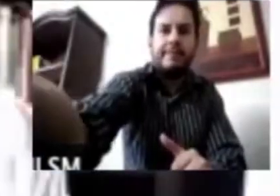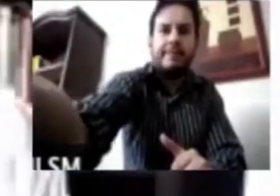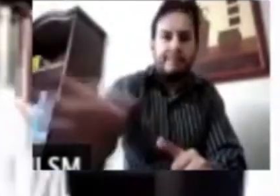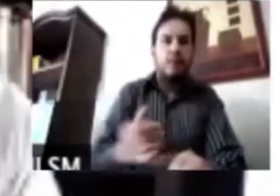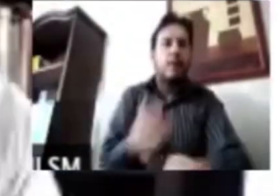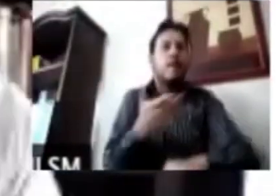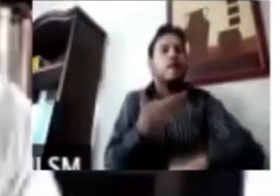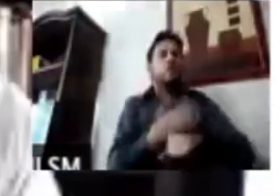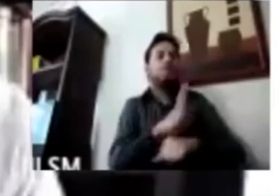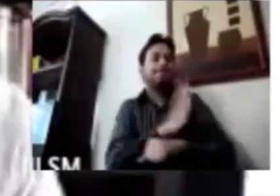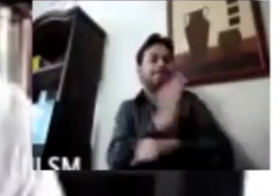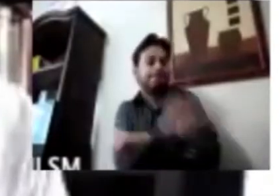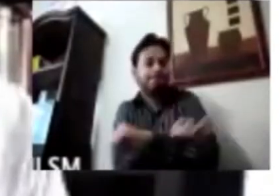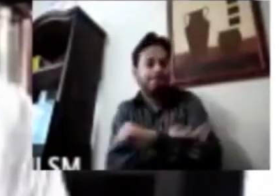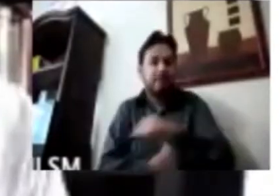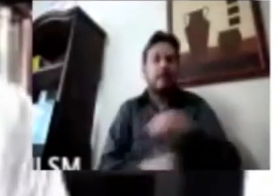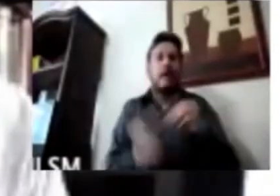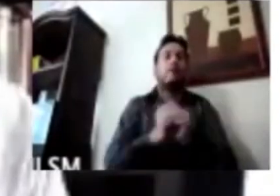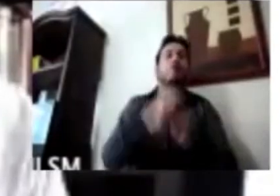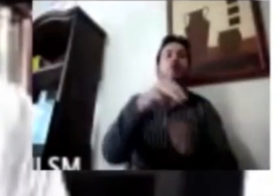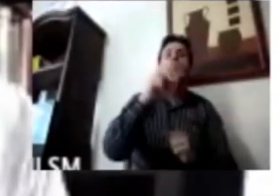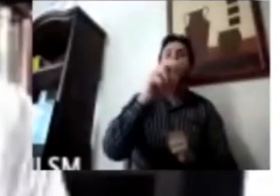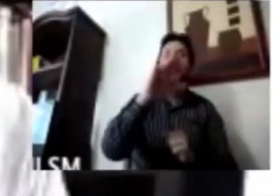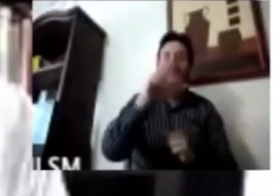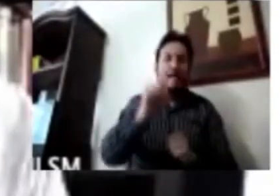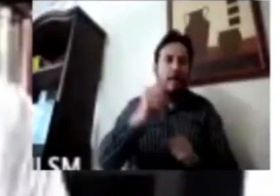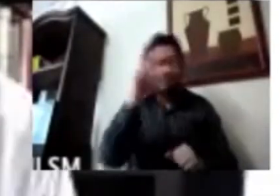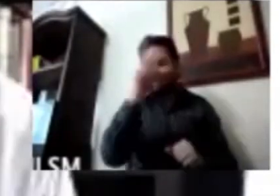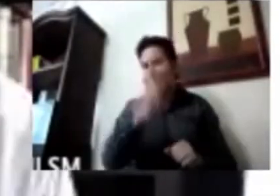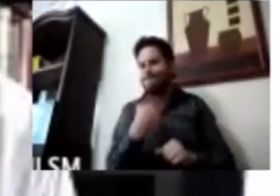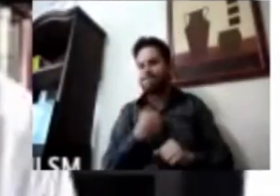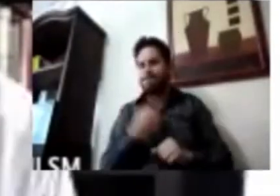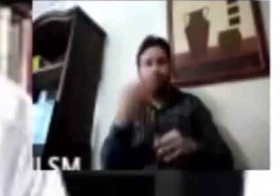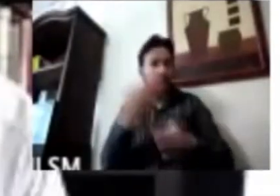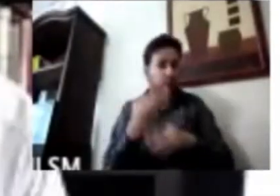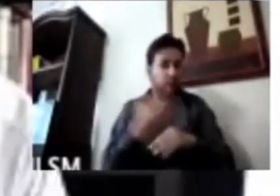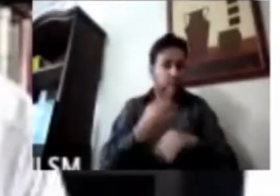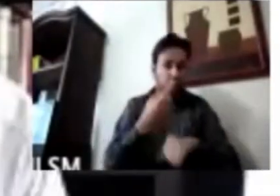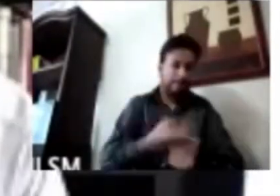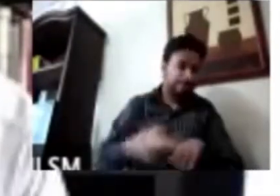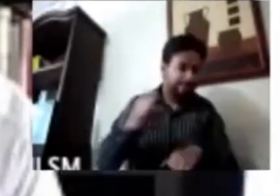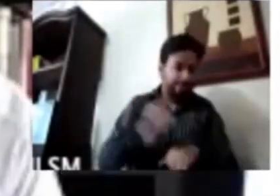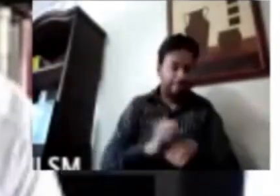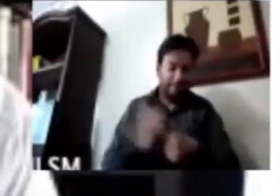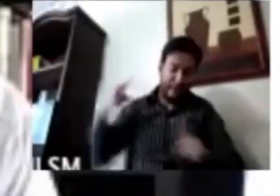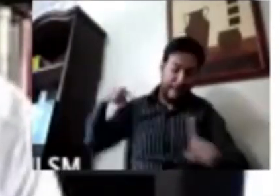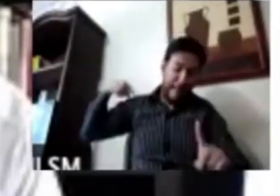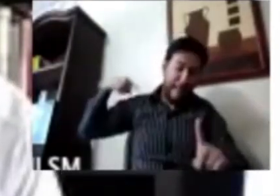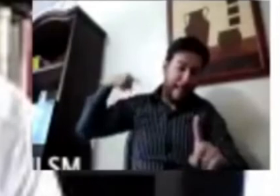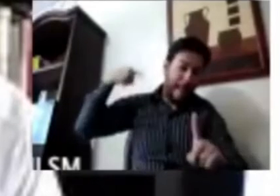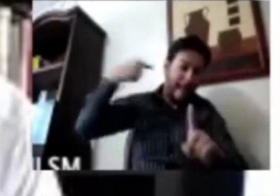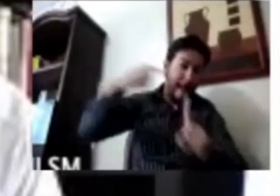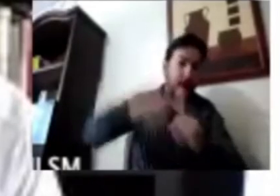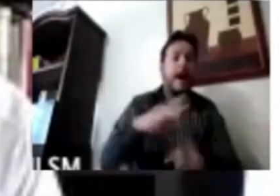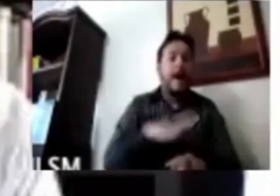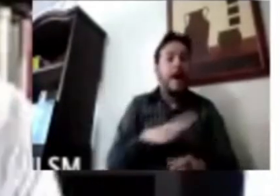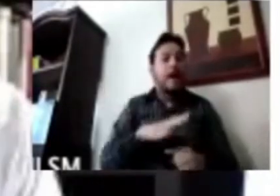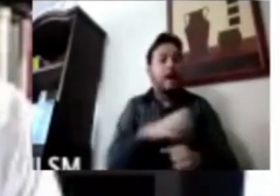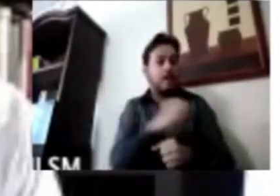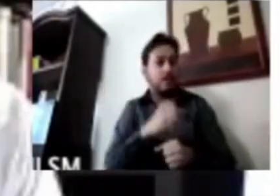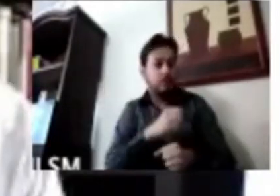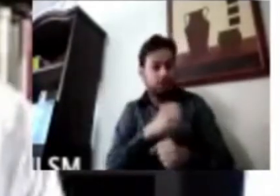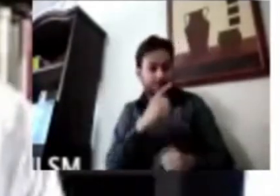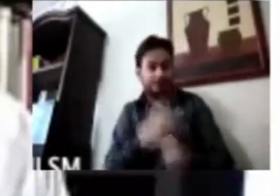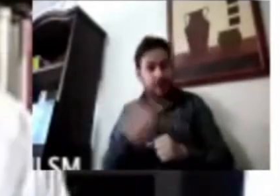Pues efectivamente durante estas semanas de pandemia hemos tenido la oportunidad de dar seguimiento a la